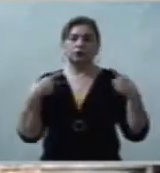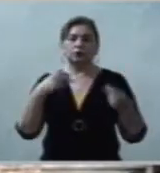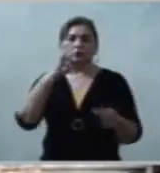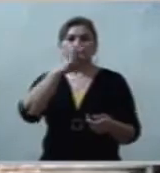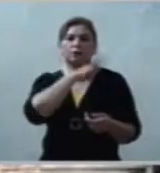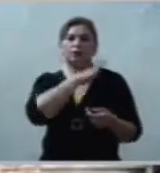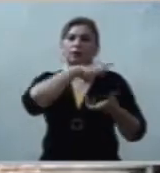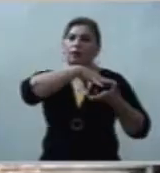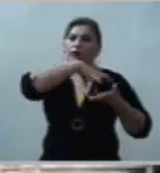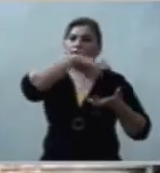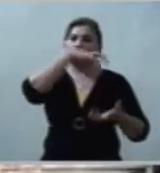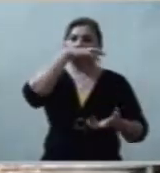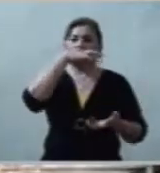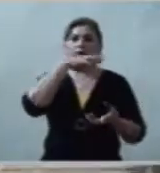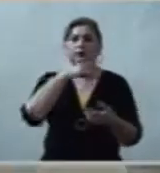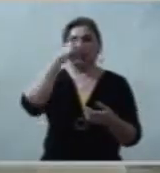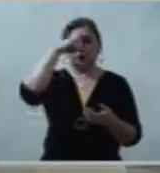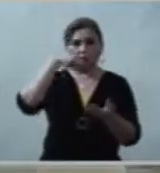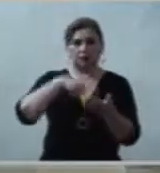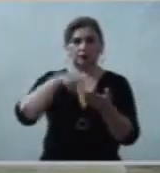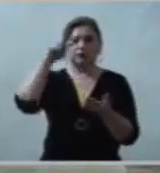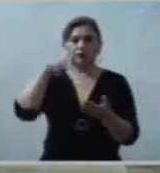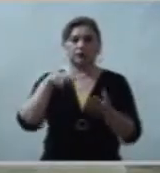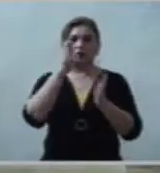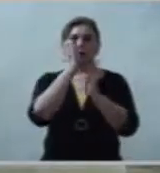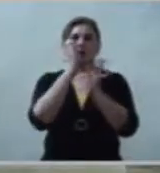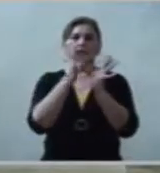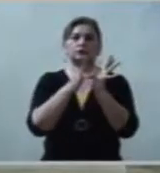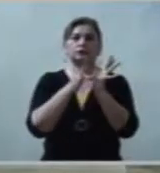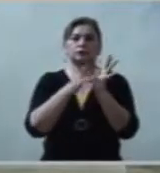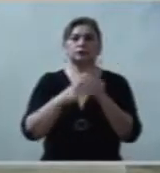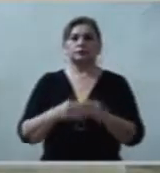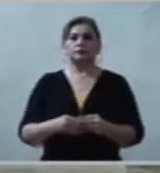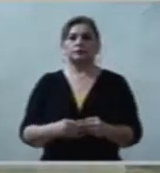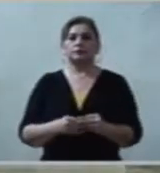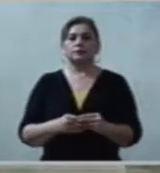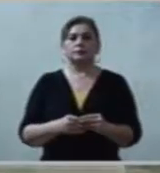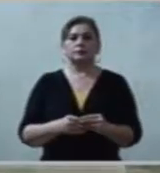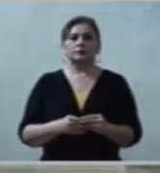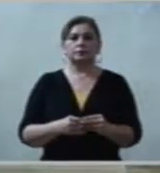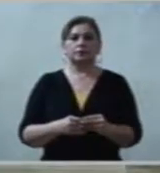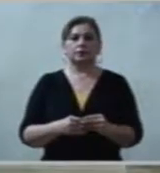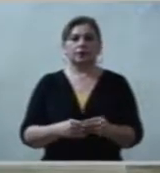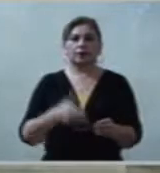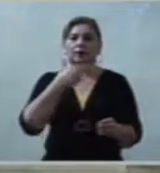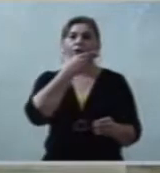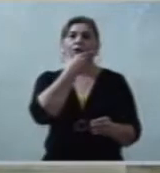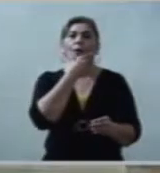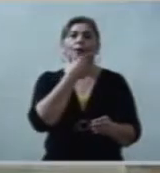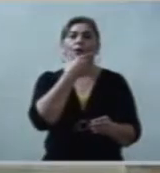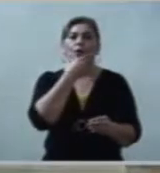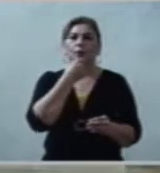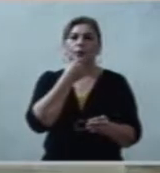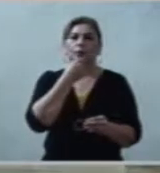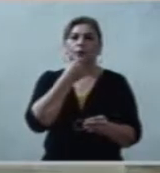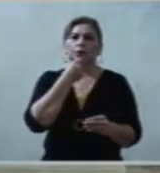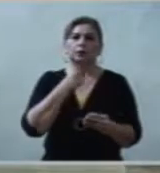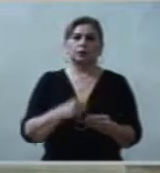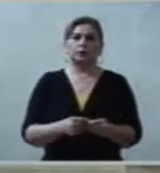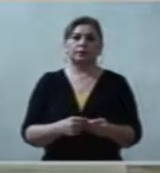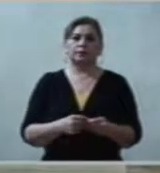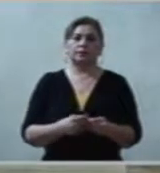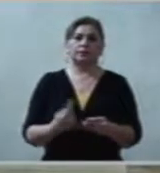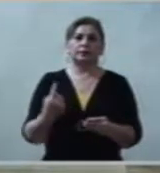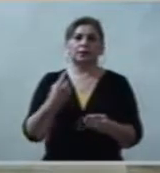Creemos que Jesús, aquel hombre que